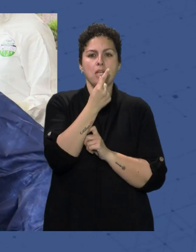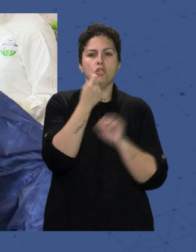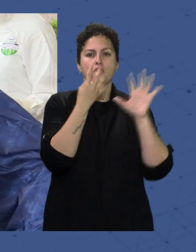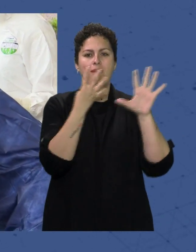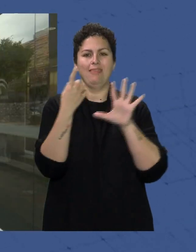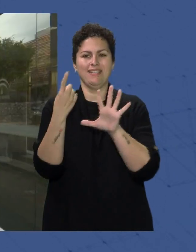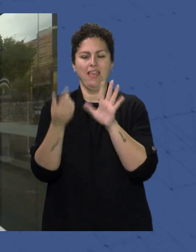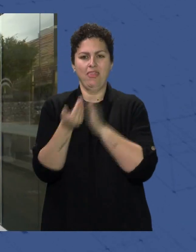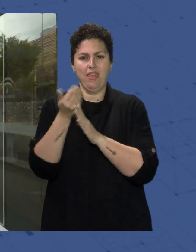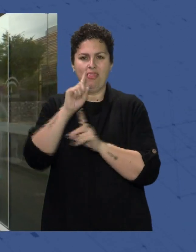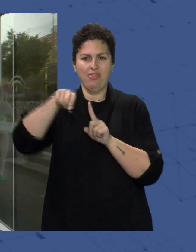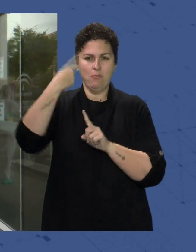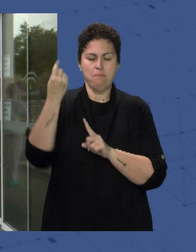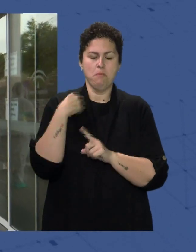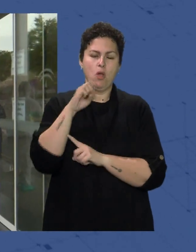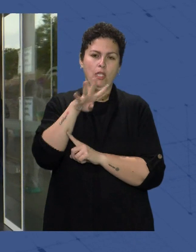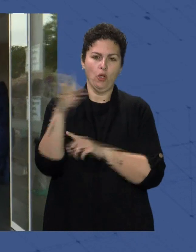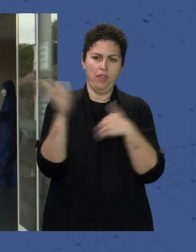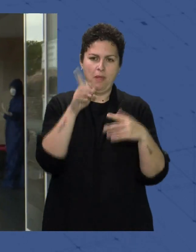14 de marzo De 2020